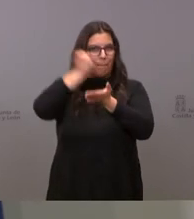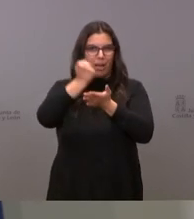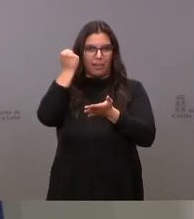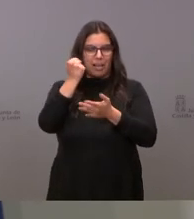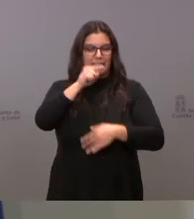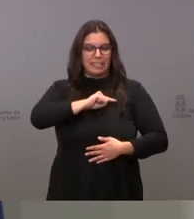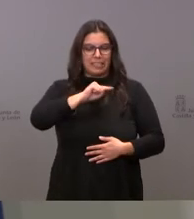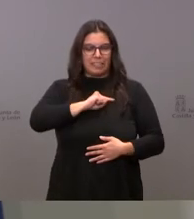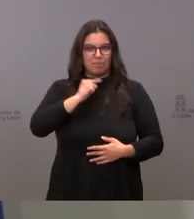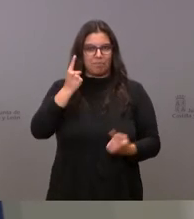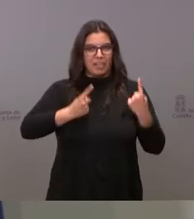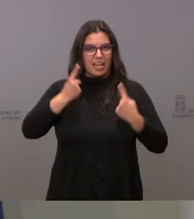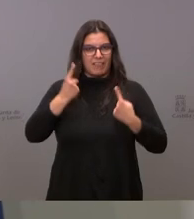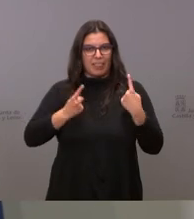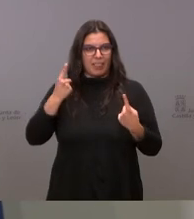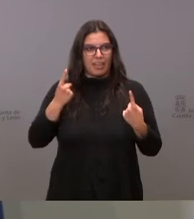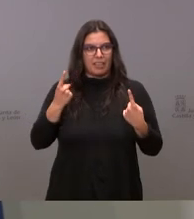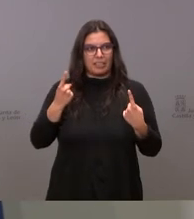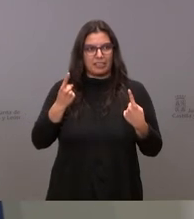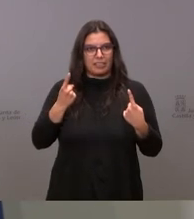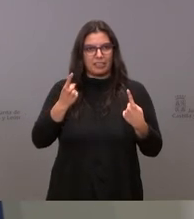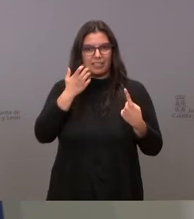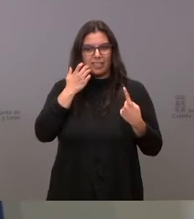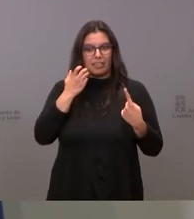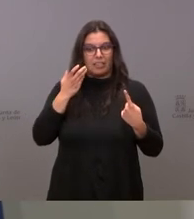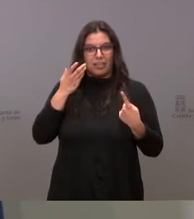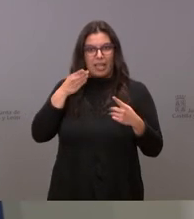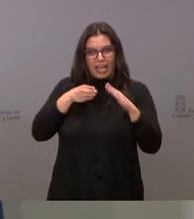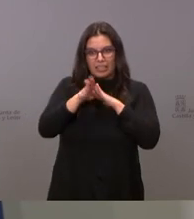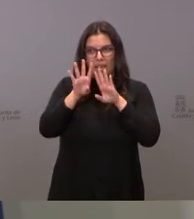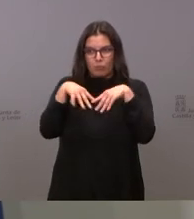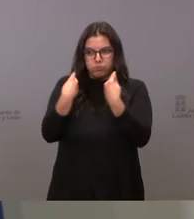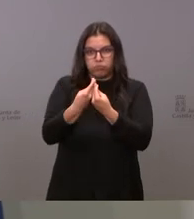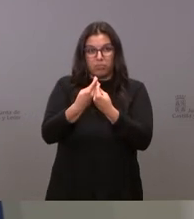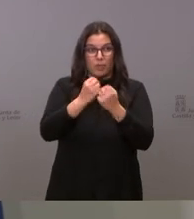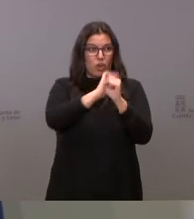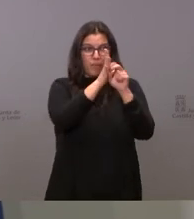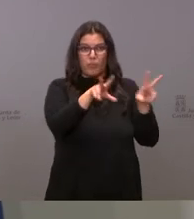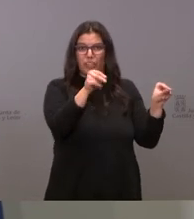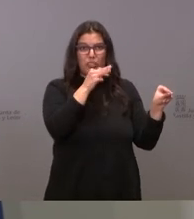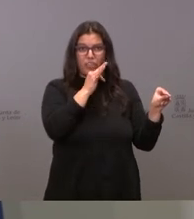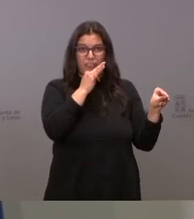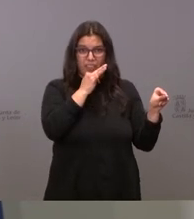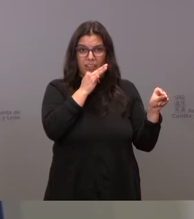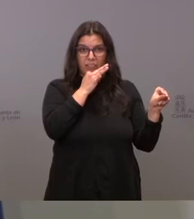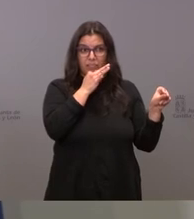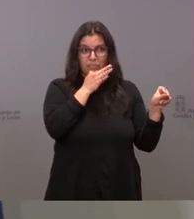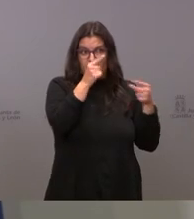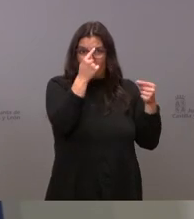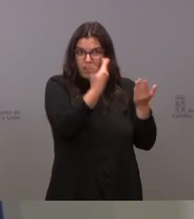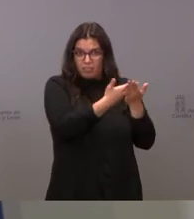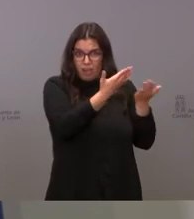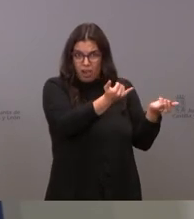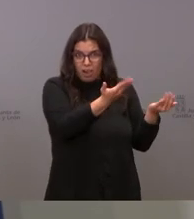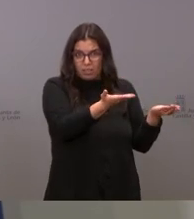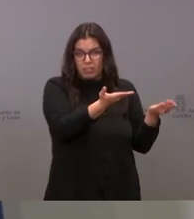a veces que tienes con las aglomeraciones, la pandemia no ha pasado y sigue ahí y los números así lo dicen, ¿no? Y yo